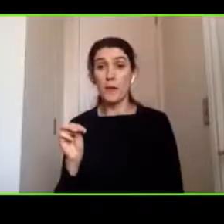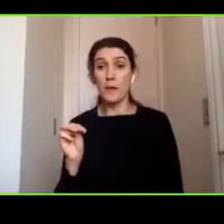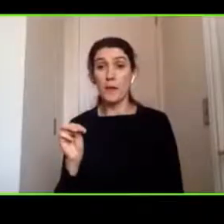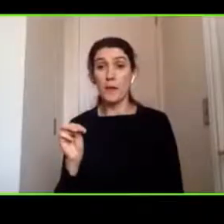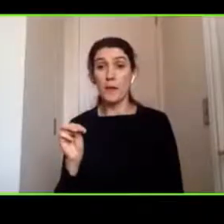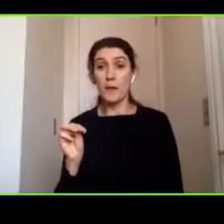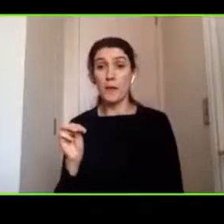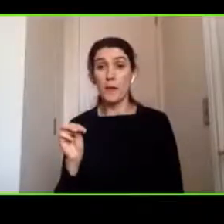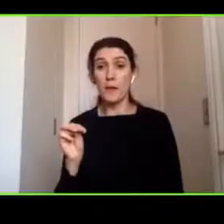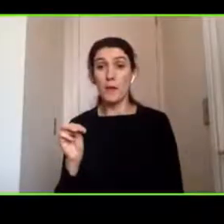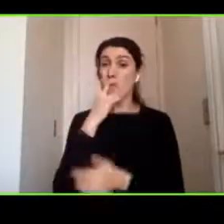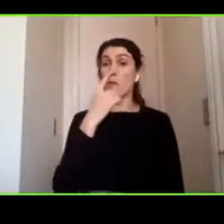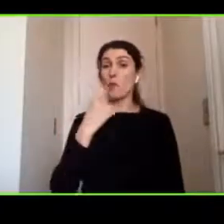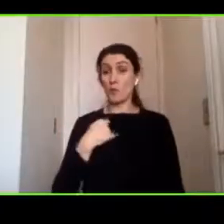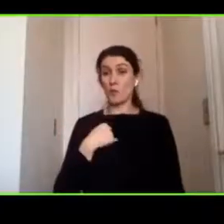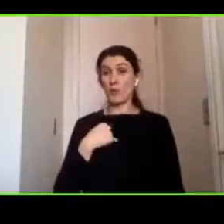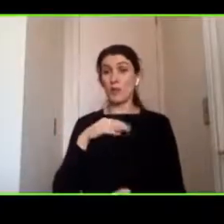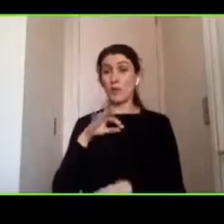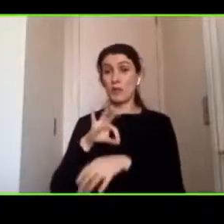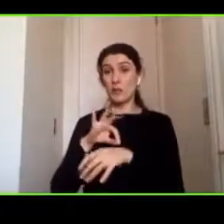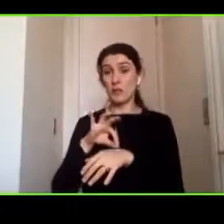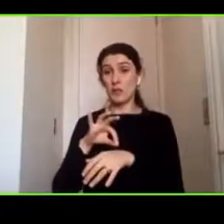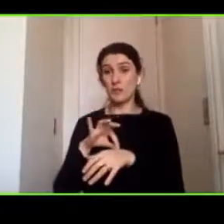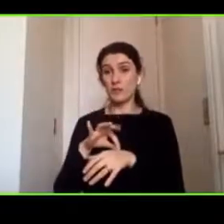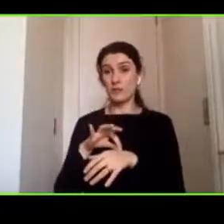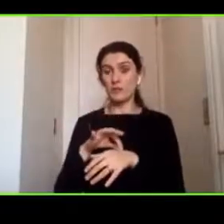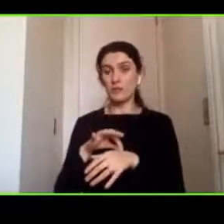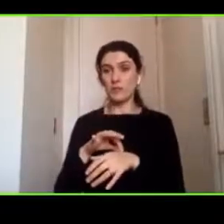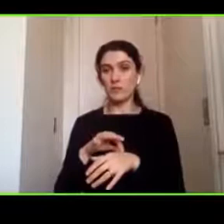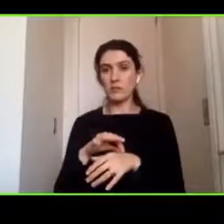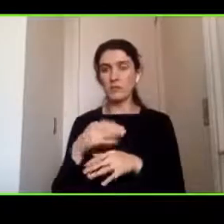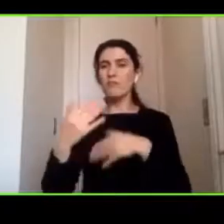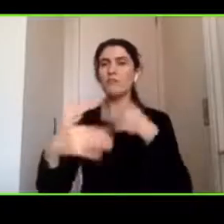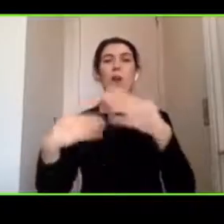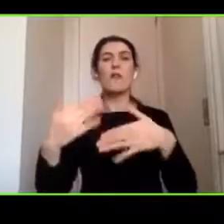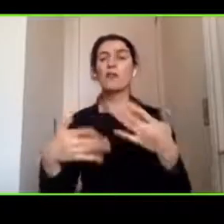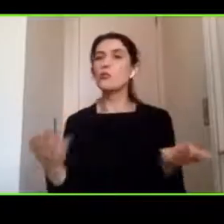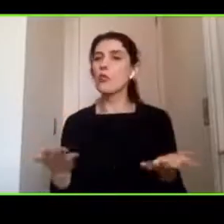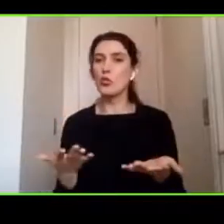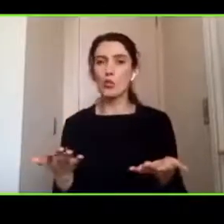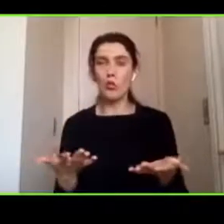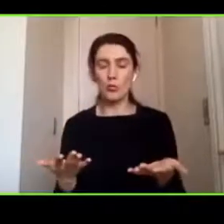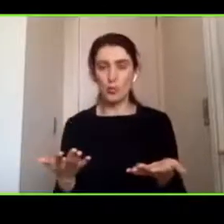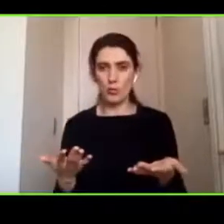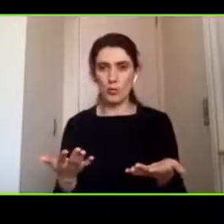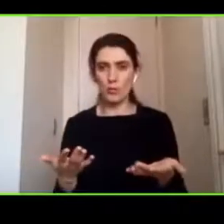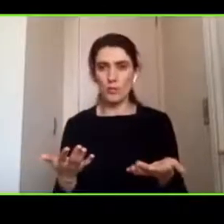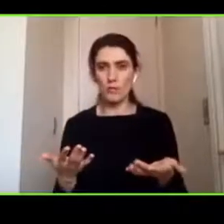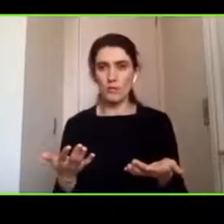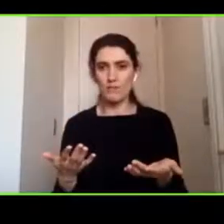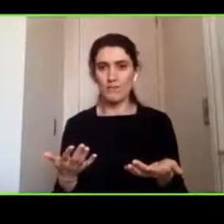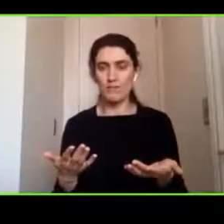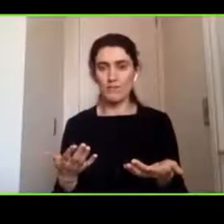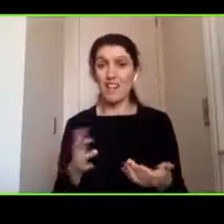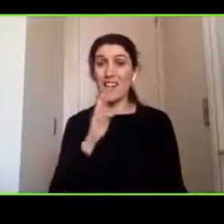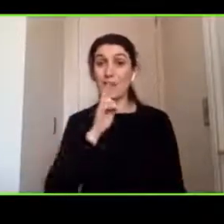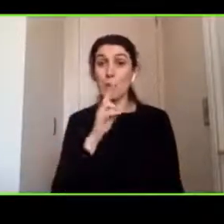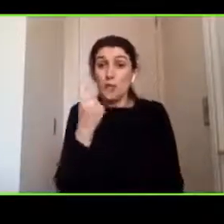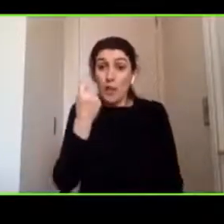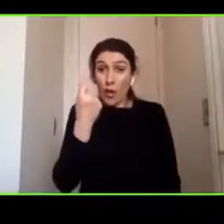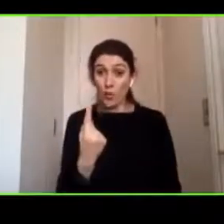médicos si cómo va a evolucionar su niño efectivamente no hay una sola respuesta